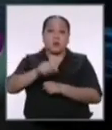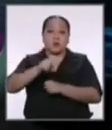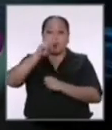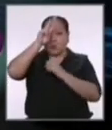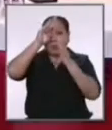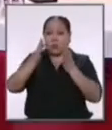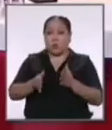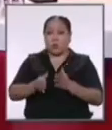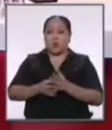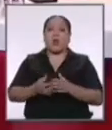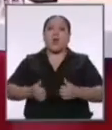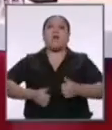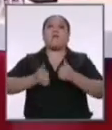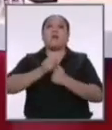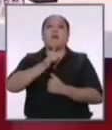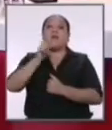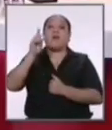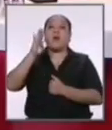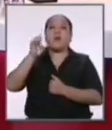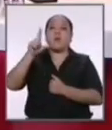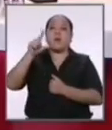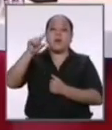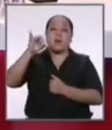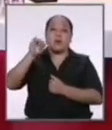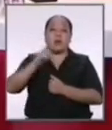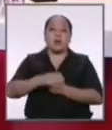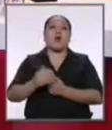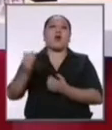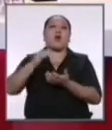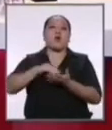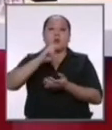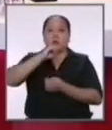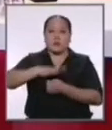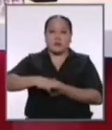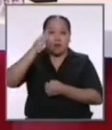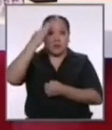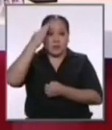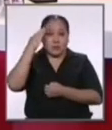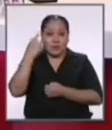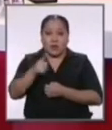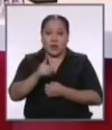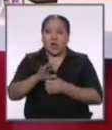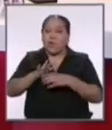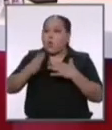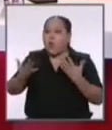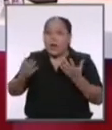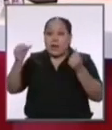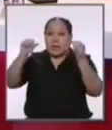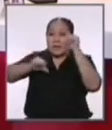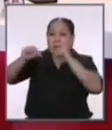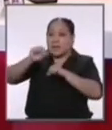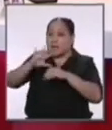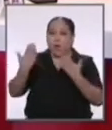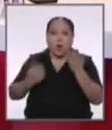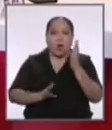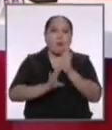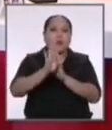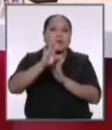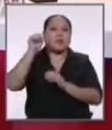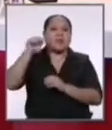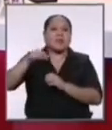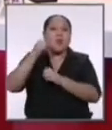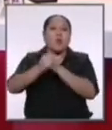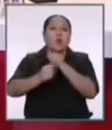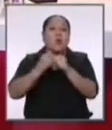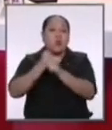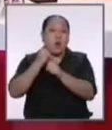peruano compatriota desde Bélgica y por supuesto con mucho gusto lo haremos sabiendo que sin ciencia no hay progreso y que en el último año la ciencia en